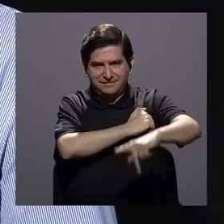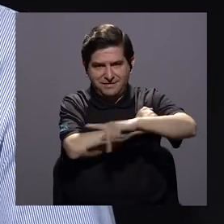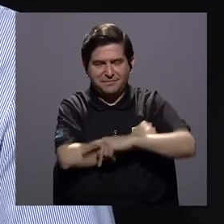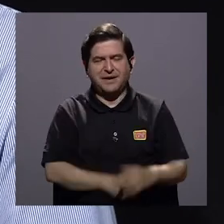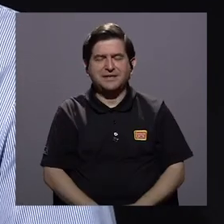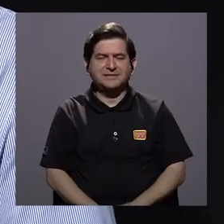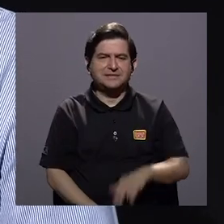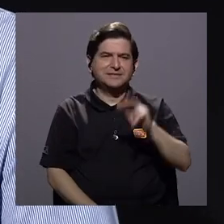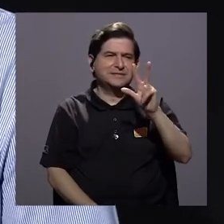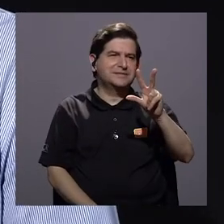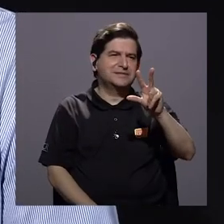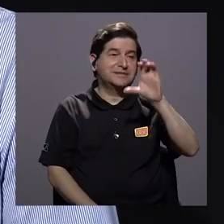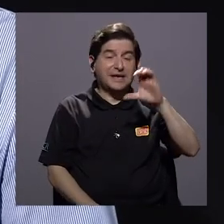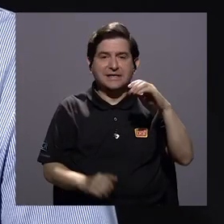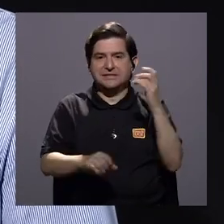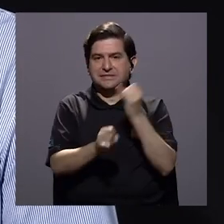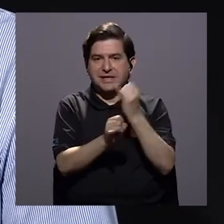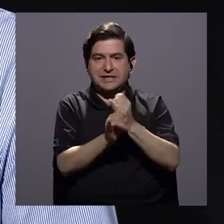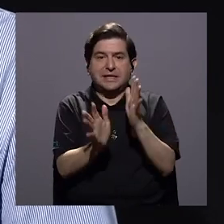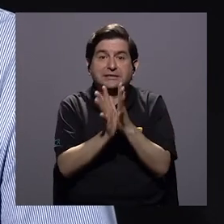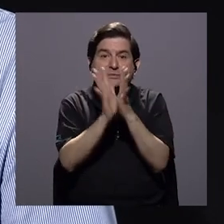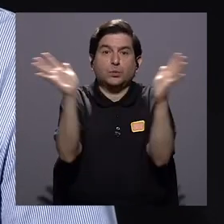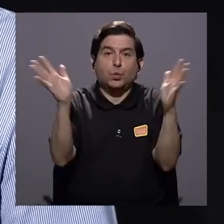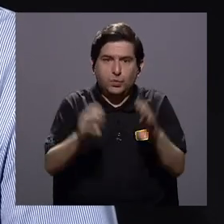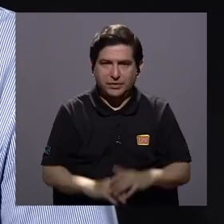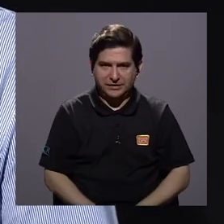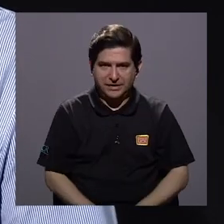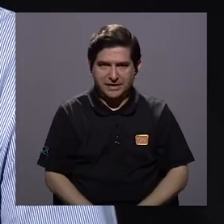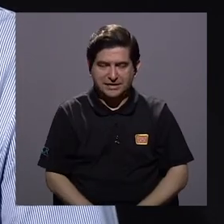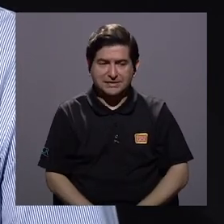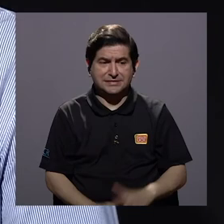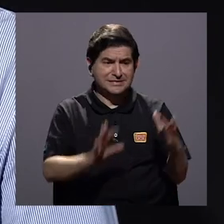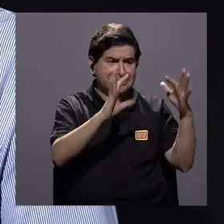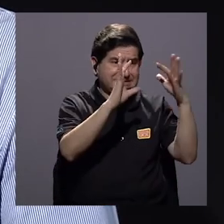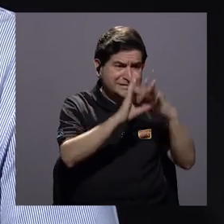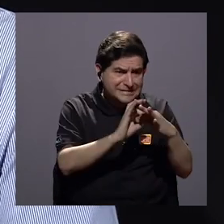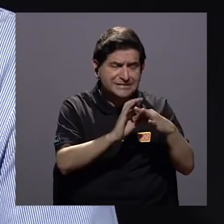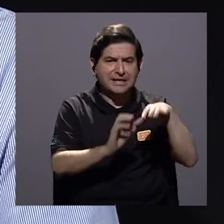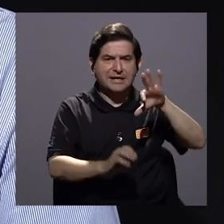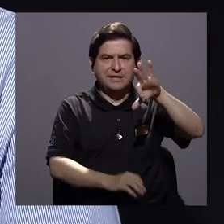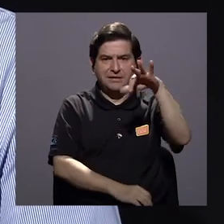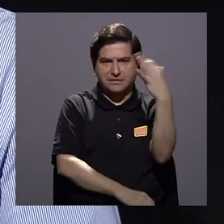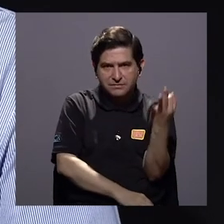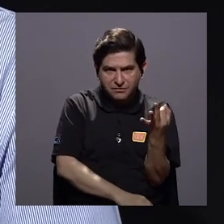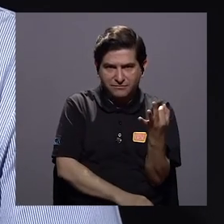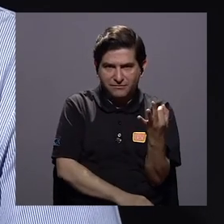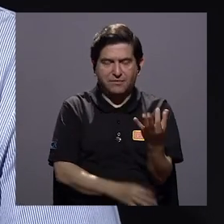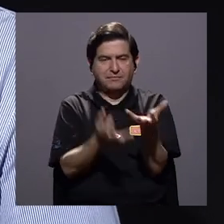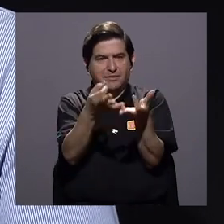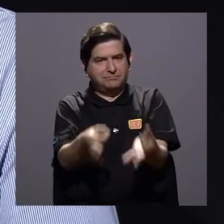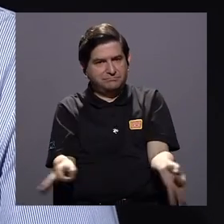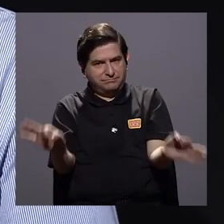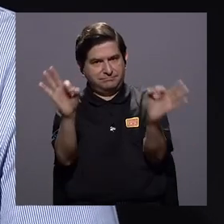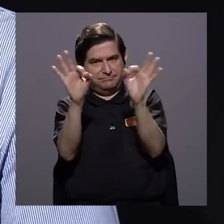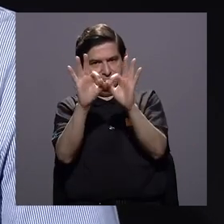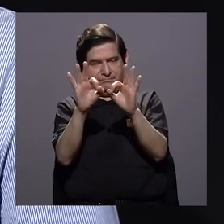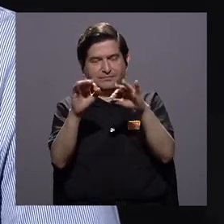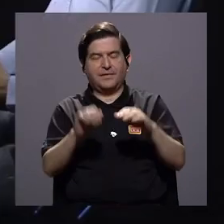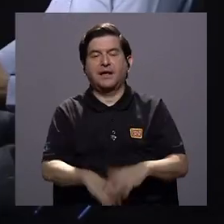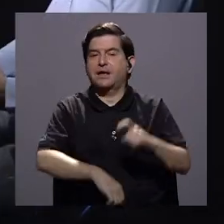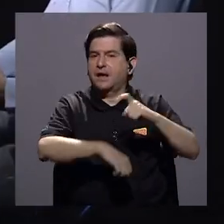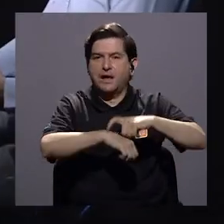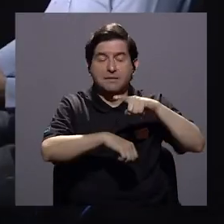este país de más de 300 instituciones públicas que debe articularse de una manera importante